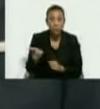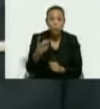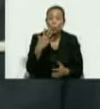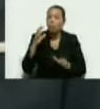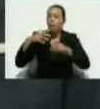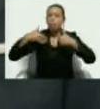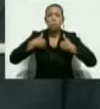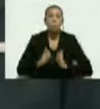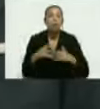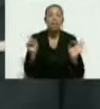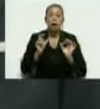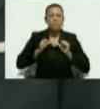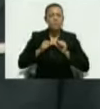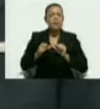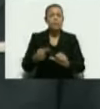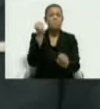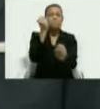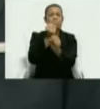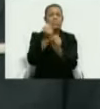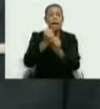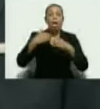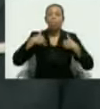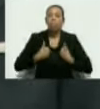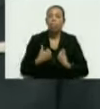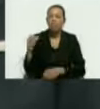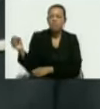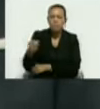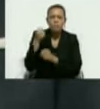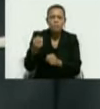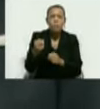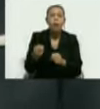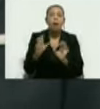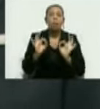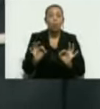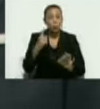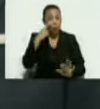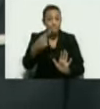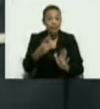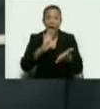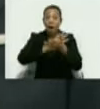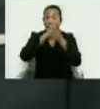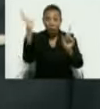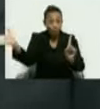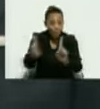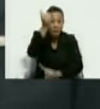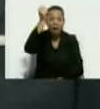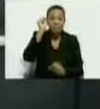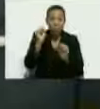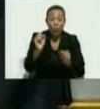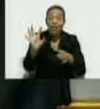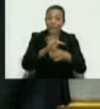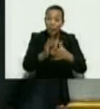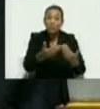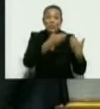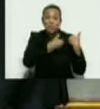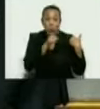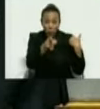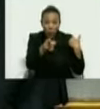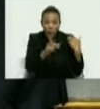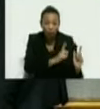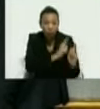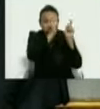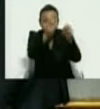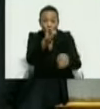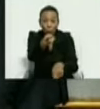dar reposo a su alma ni descanso a su brazo hasta que vea cumplidas las funciones que le han